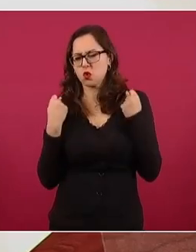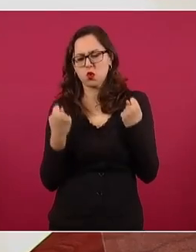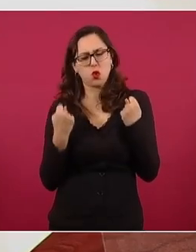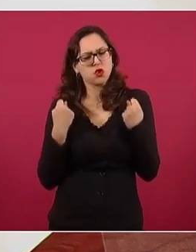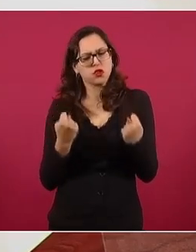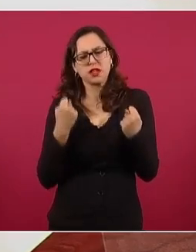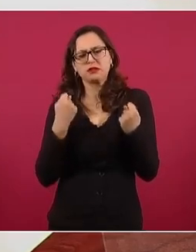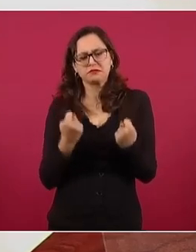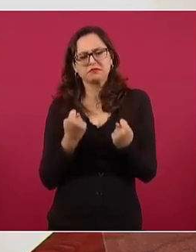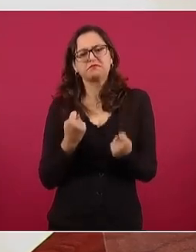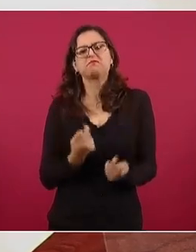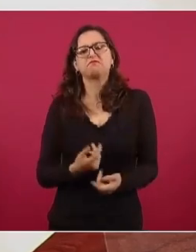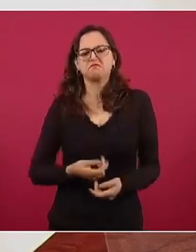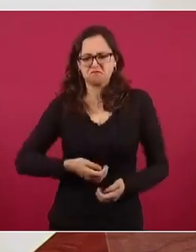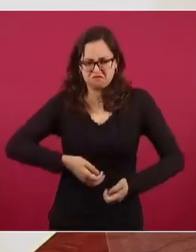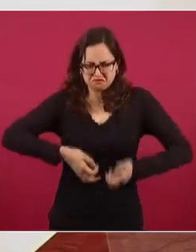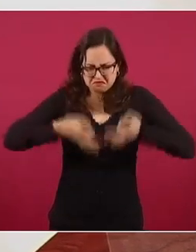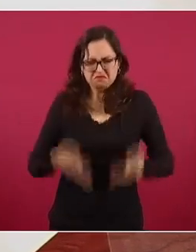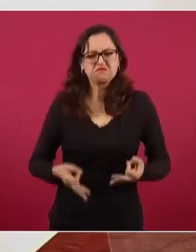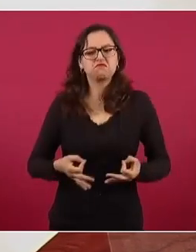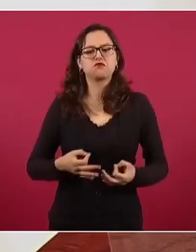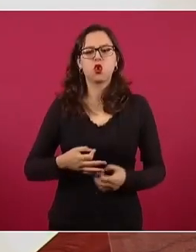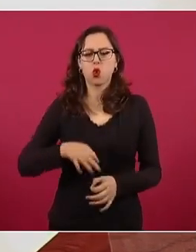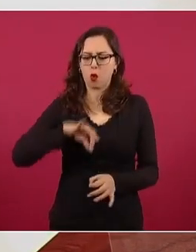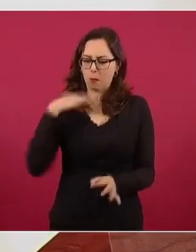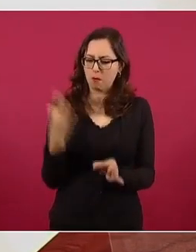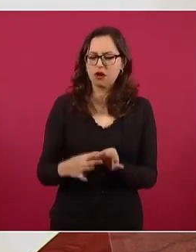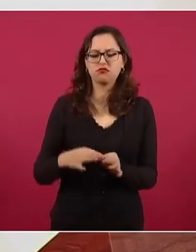haciendo fila para votar.